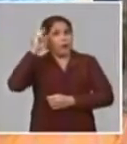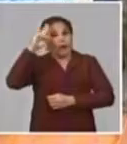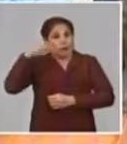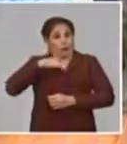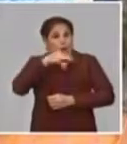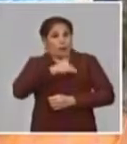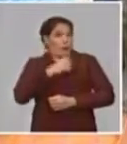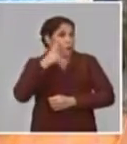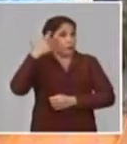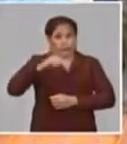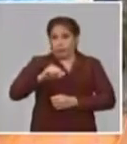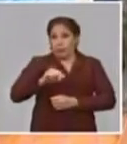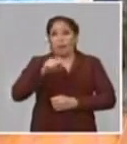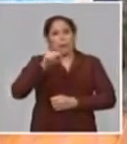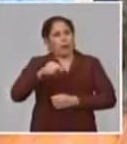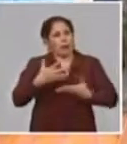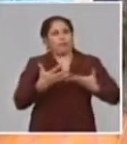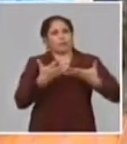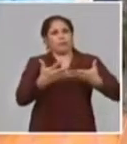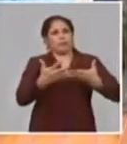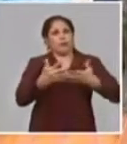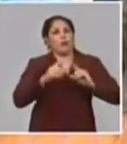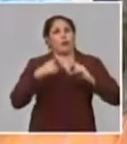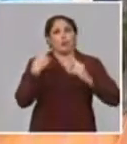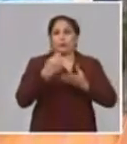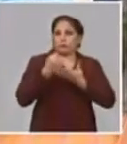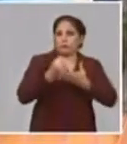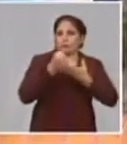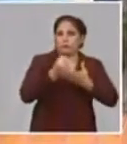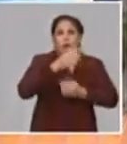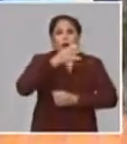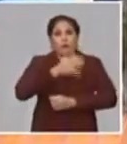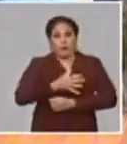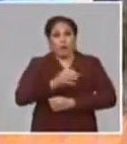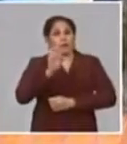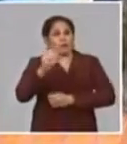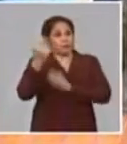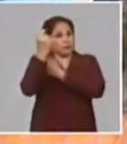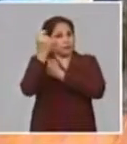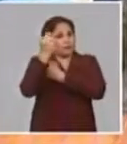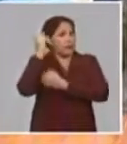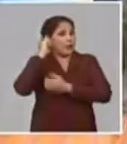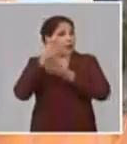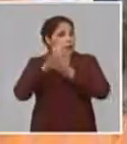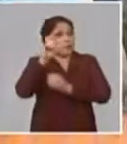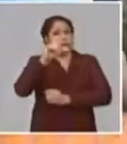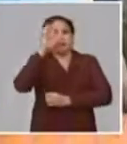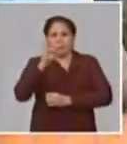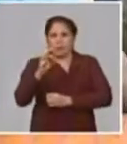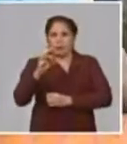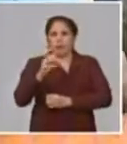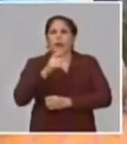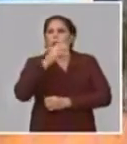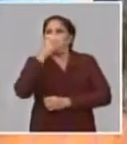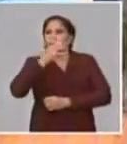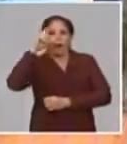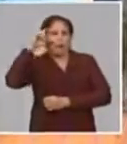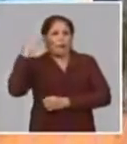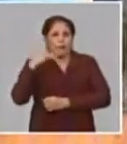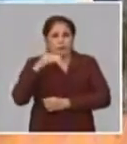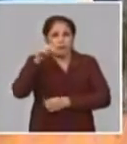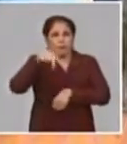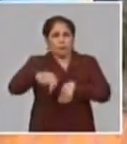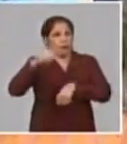solidaridad, de esa vocación humanista que tiene la Revolución y la Federación de Mujeres Cubanas. Hay que hablar de Vilma en este